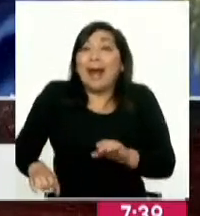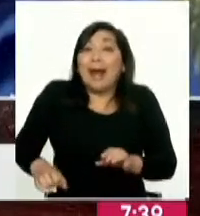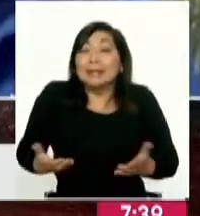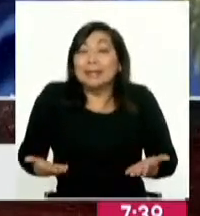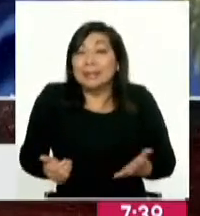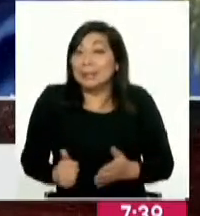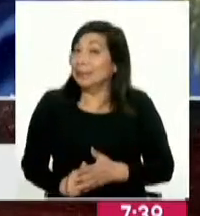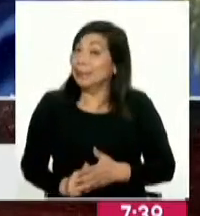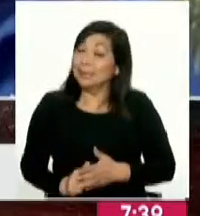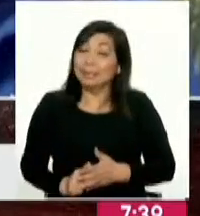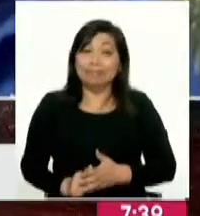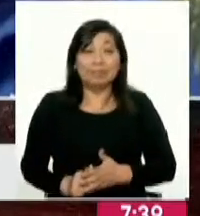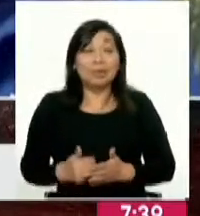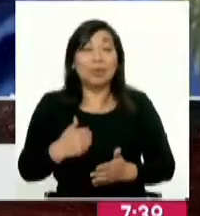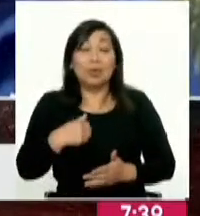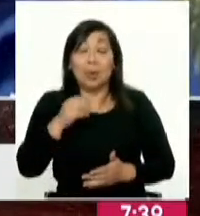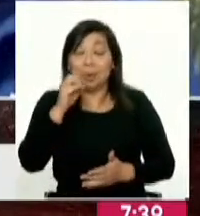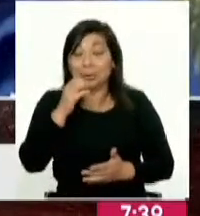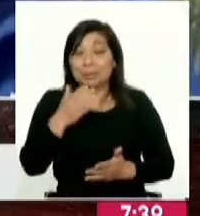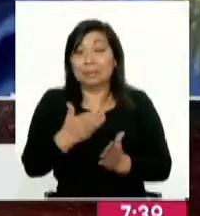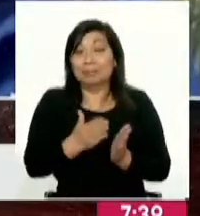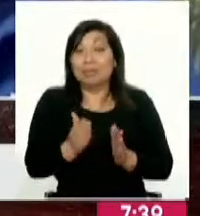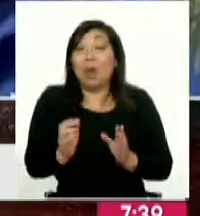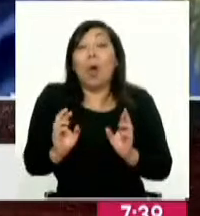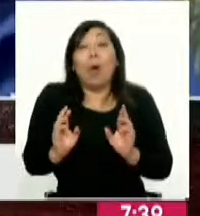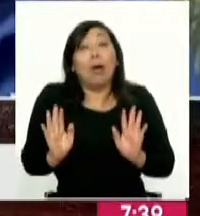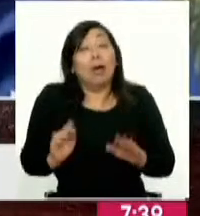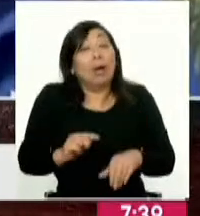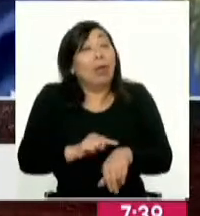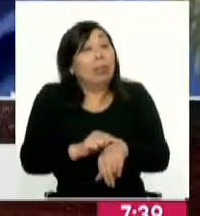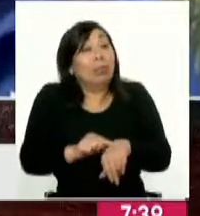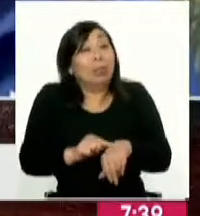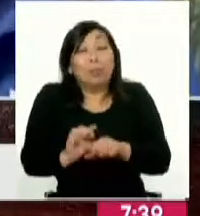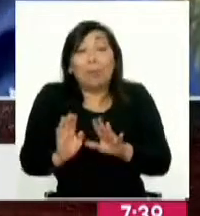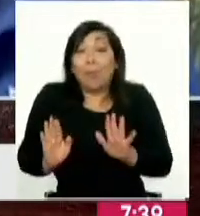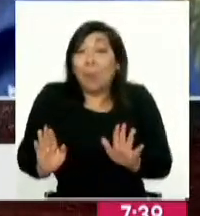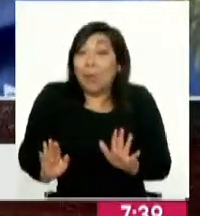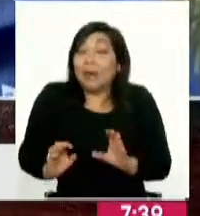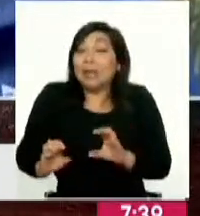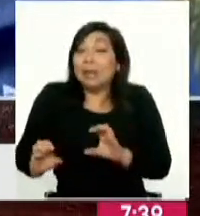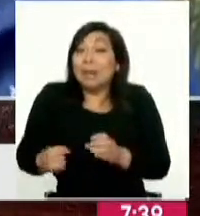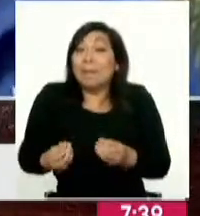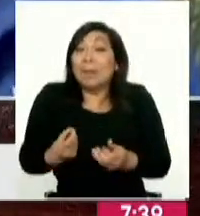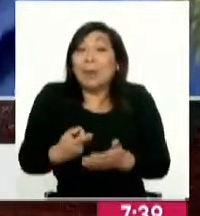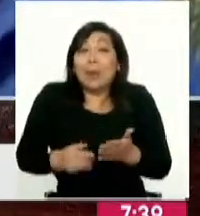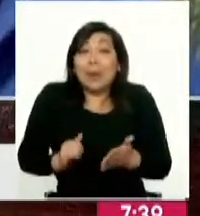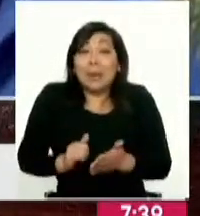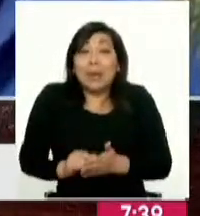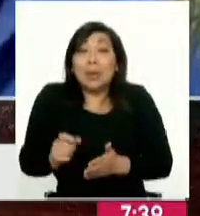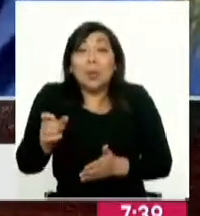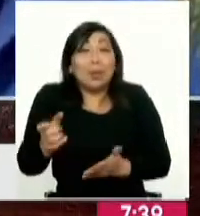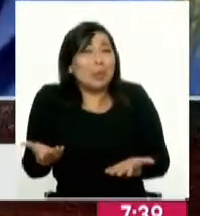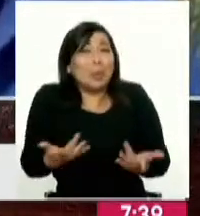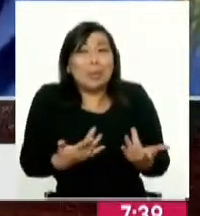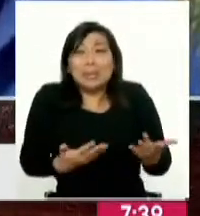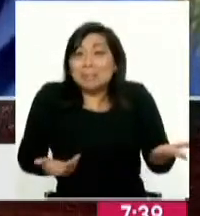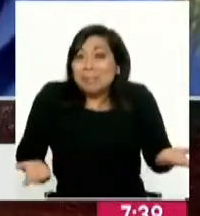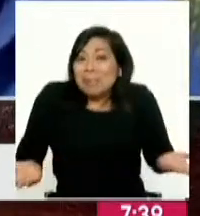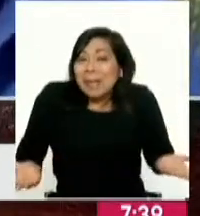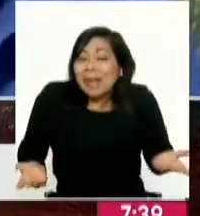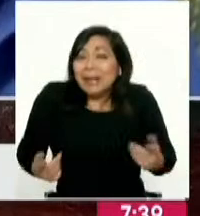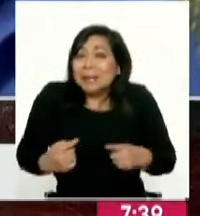que tomar. Esto es un comentario a pie de página, ojalá que no demore y que finalmente se realice, porque los usuarios no esperan.